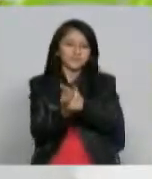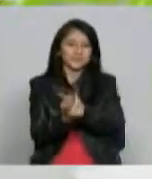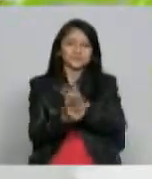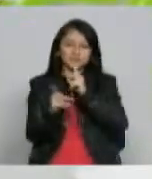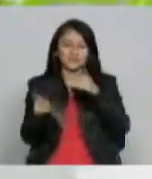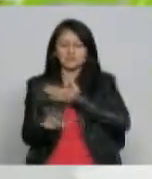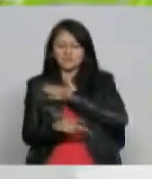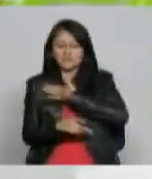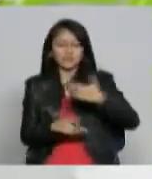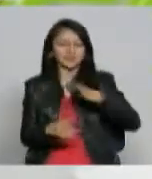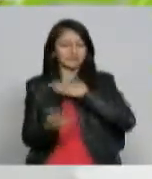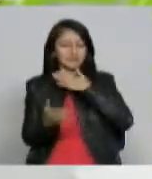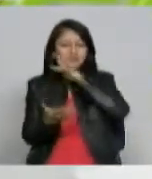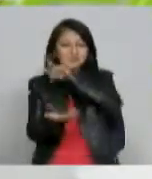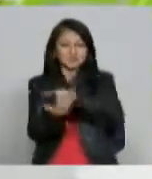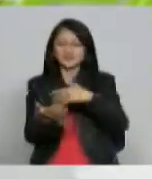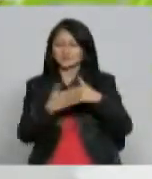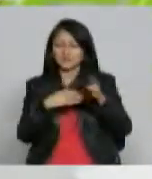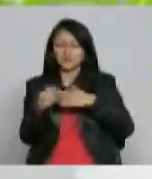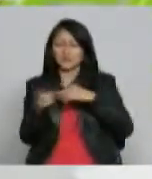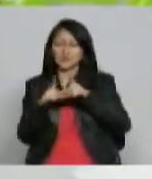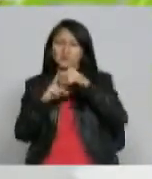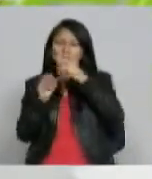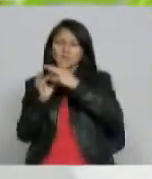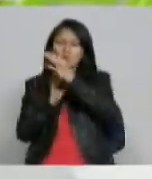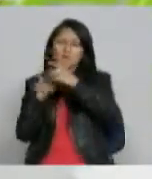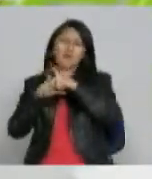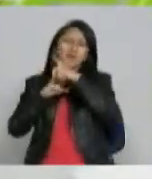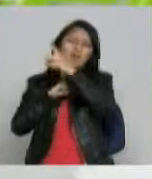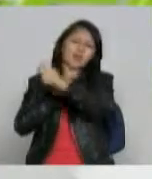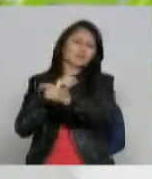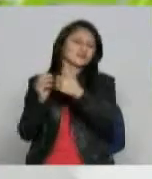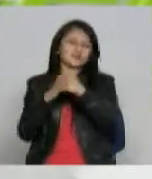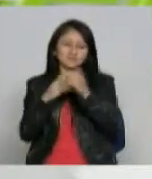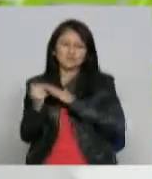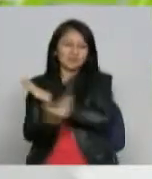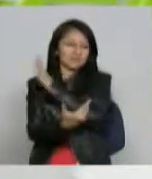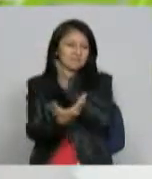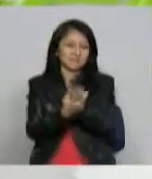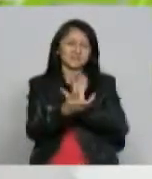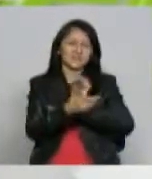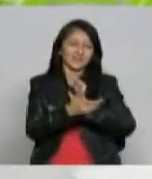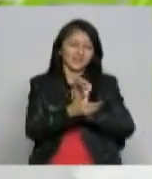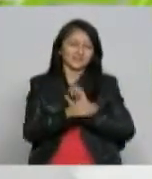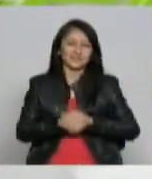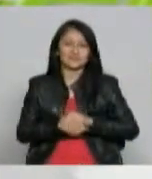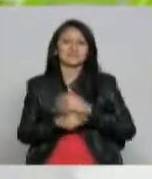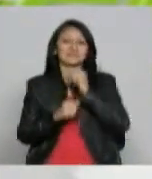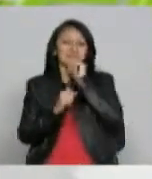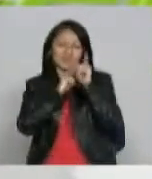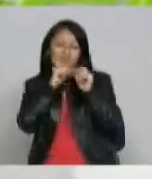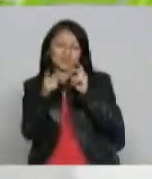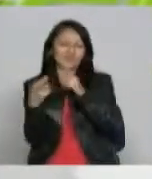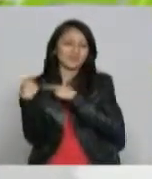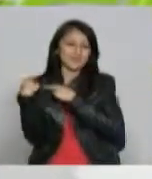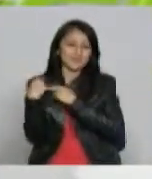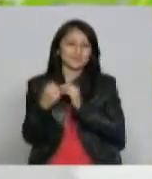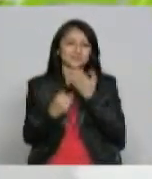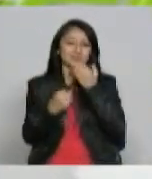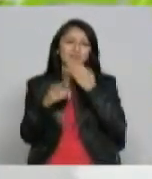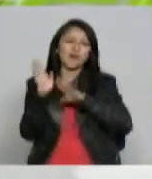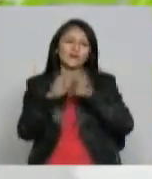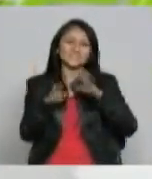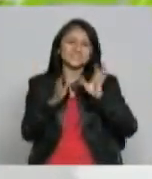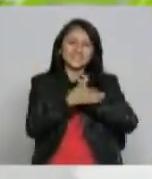perfecto allá estaré puntualmente hemos aprovechado las visitas del canal regional telecafe en los programas donde vamos de fiesta